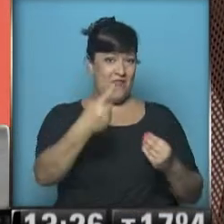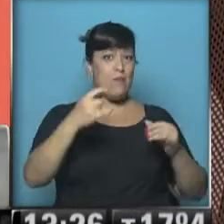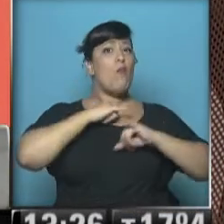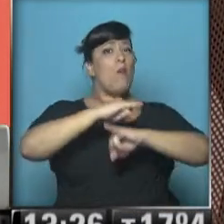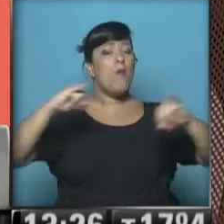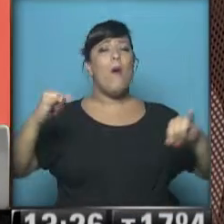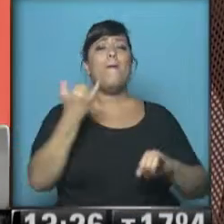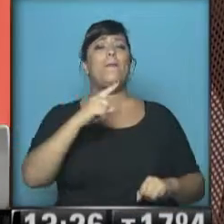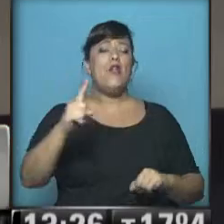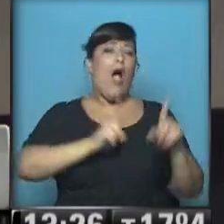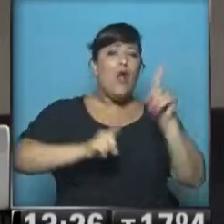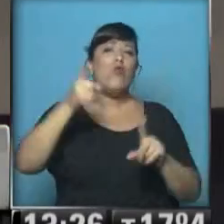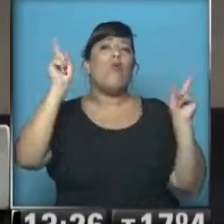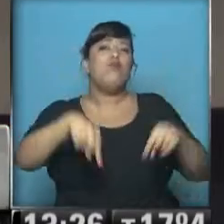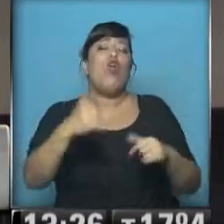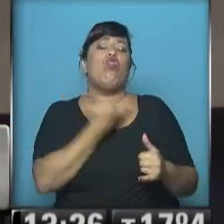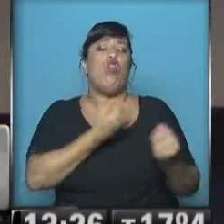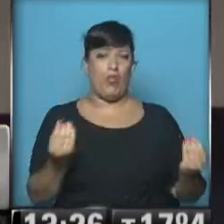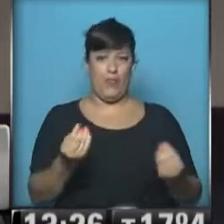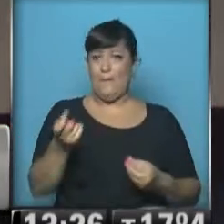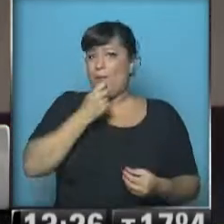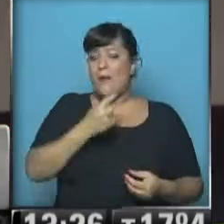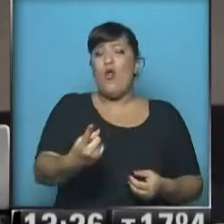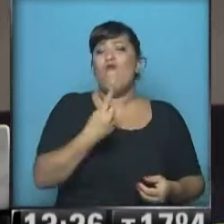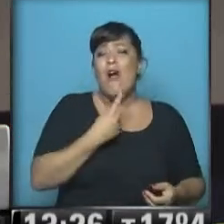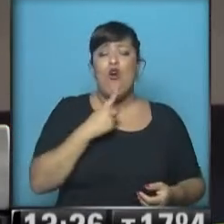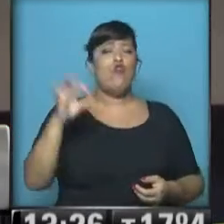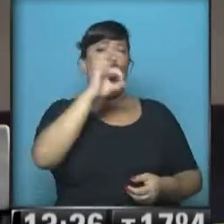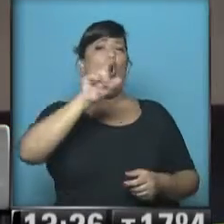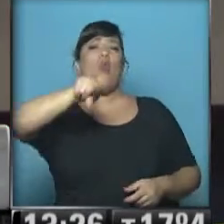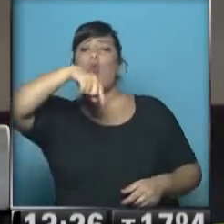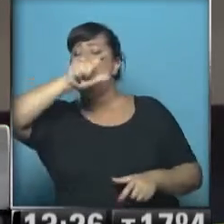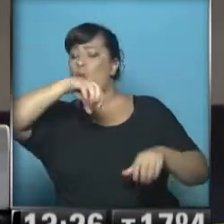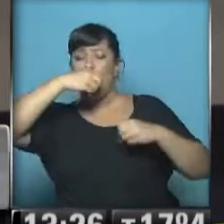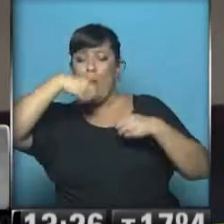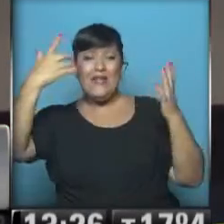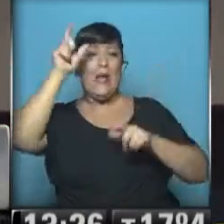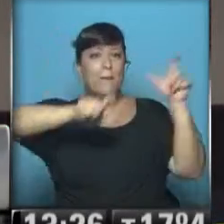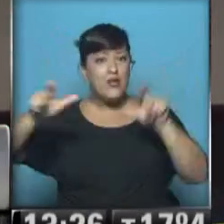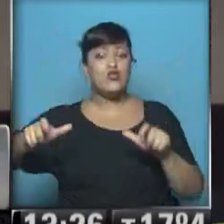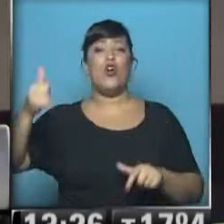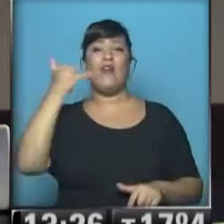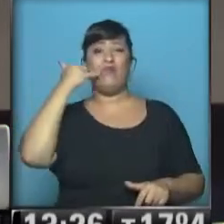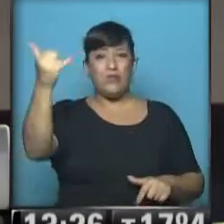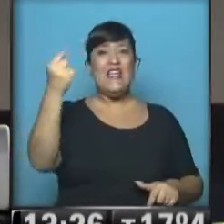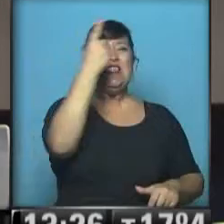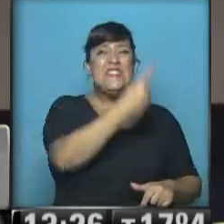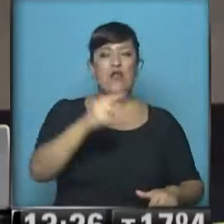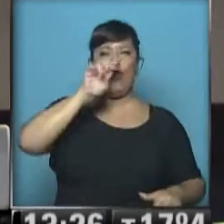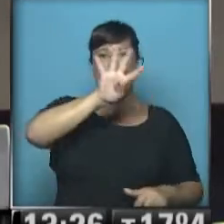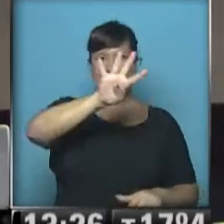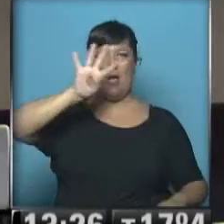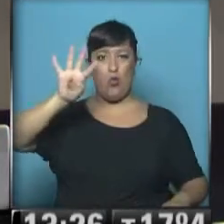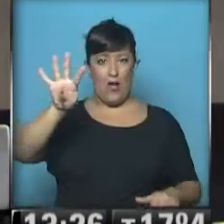muchos no saben a dónde acudir. Bueno, el varón y cualquier otra persona puede llamar al 144, que es nuestra línea telefónica,